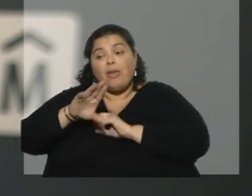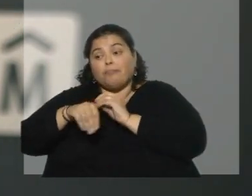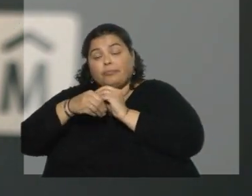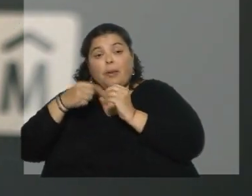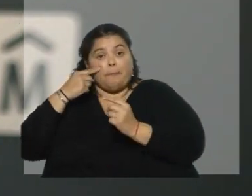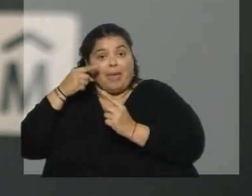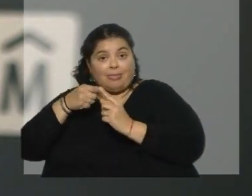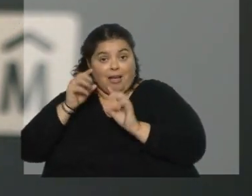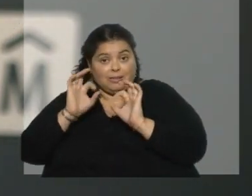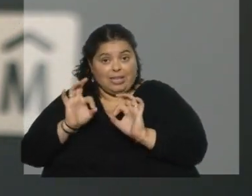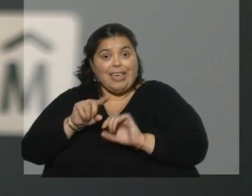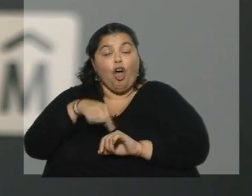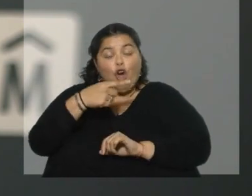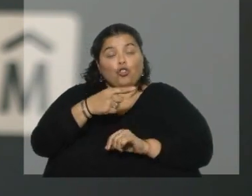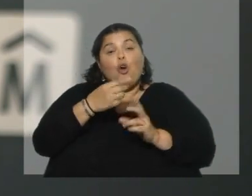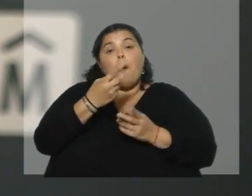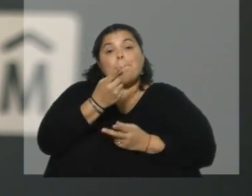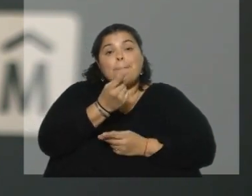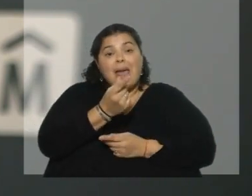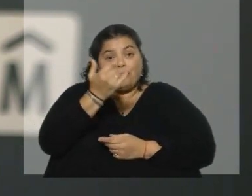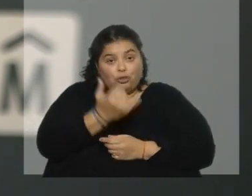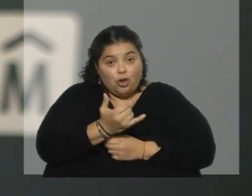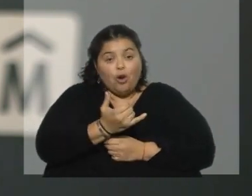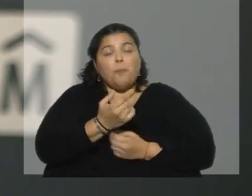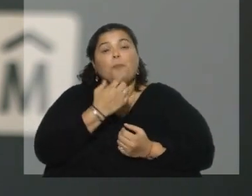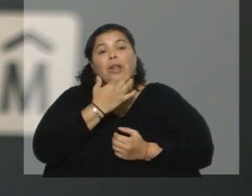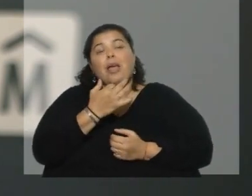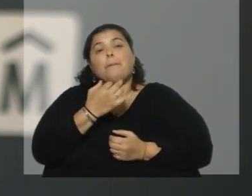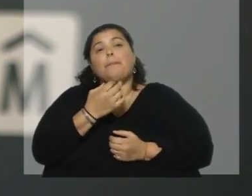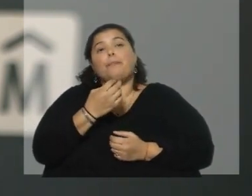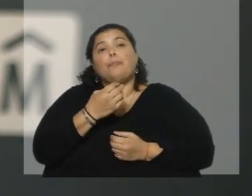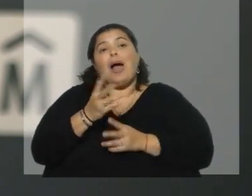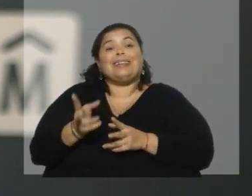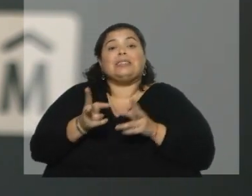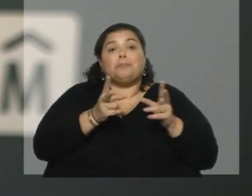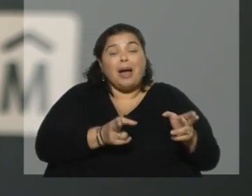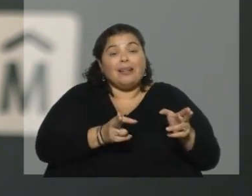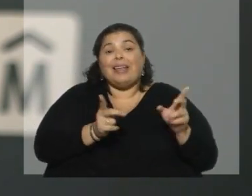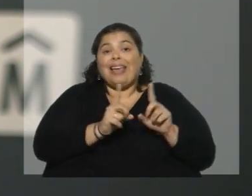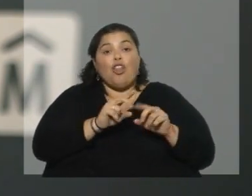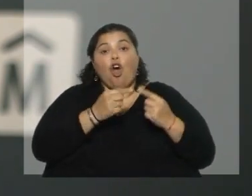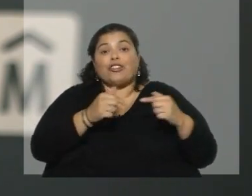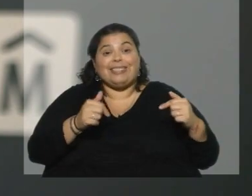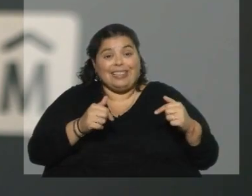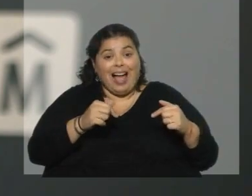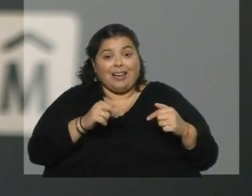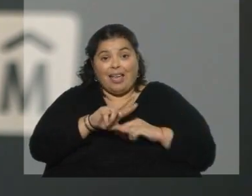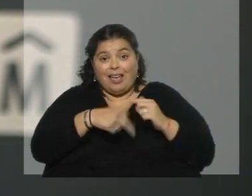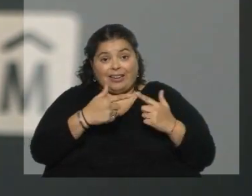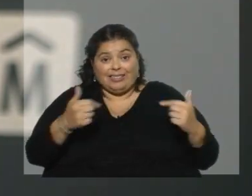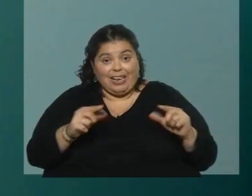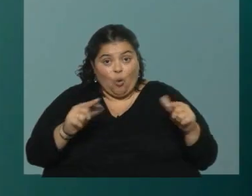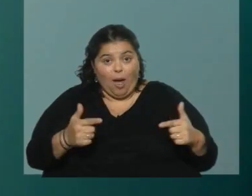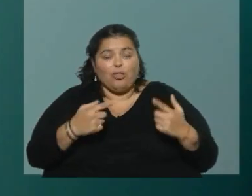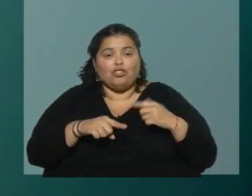la existencia de un precio para aquellas partes que no están siendo recicladas hace que haya un incentivo en el